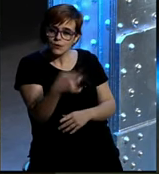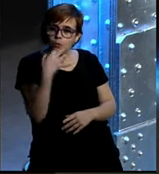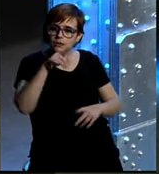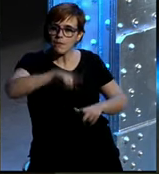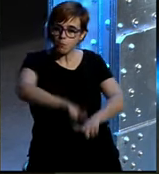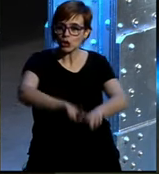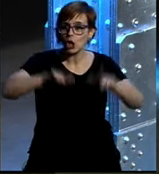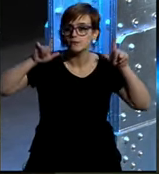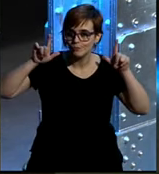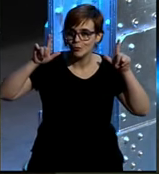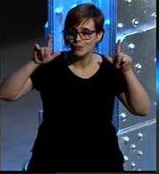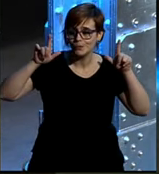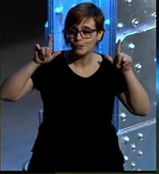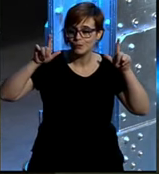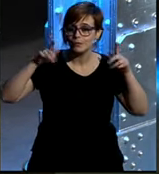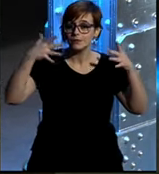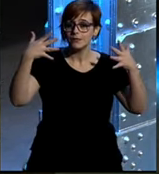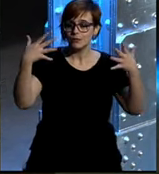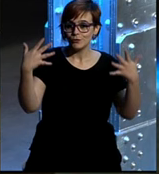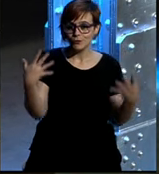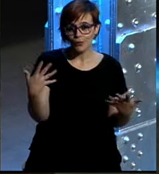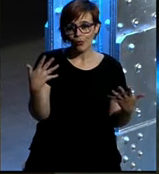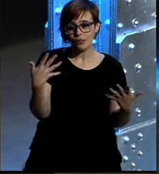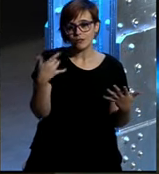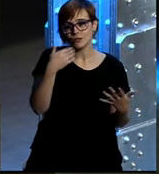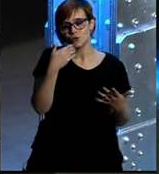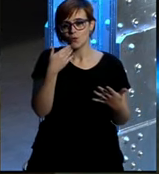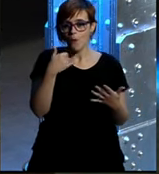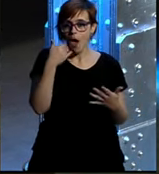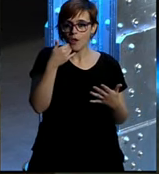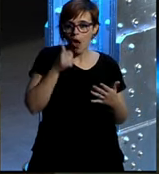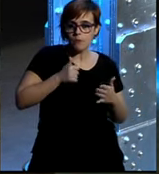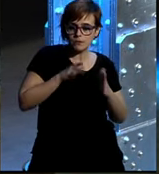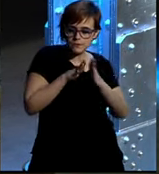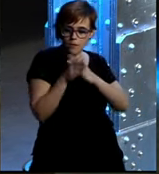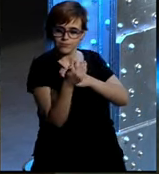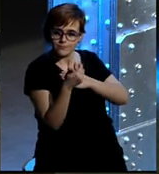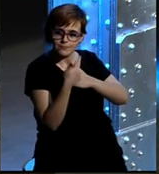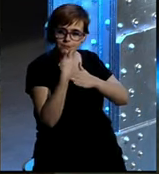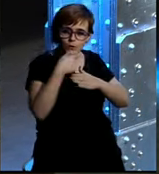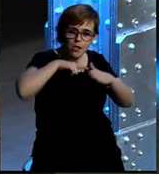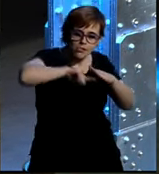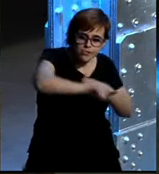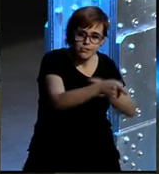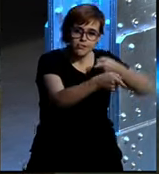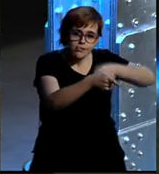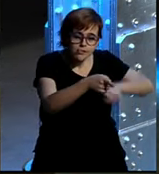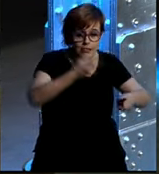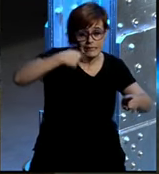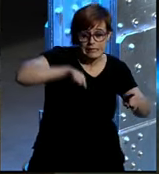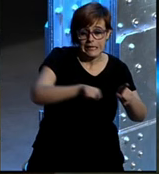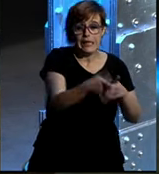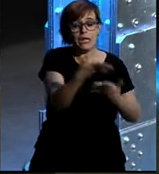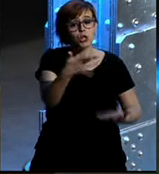protagonismo y tienen ciertos huecos en los cuales pueden ir también calando y la larga cola la